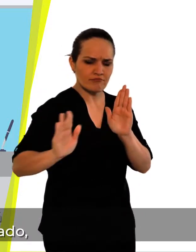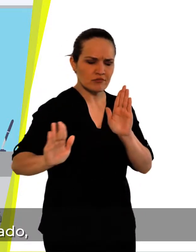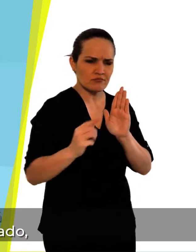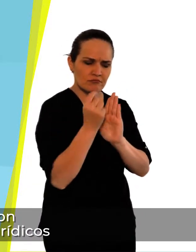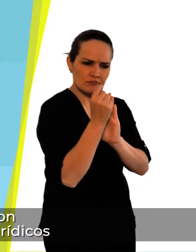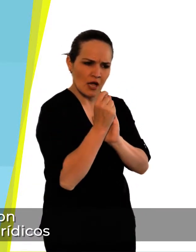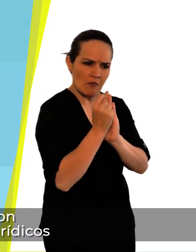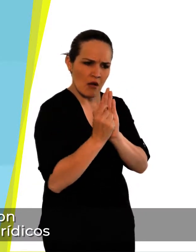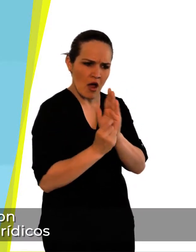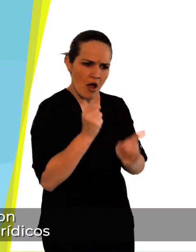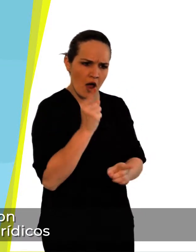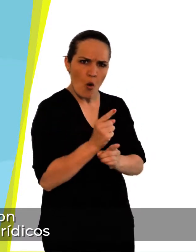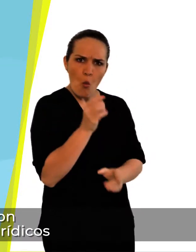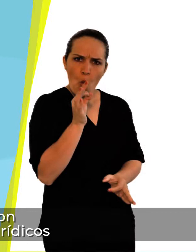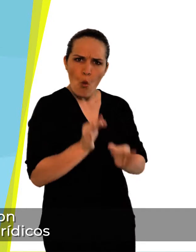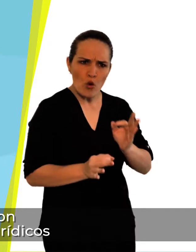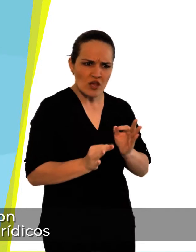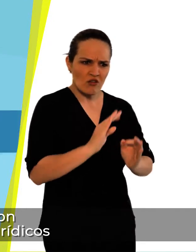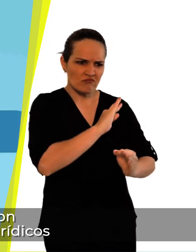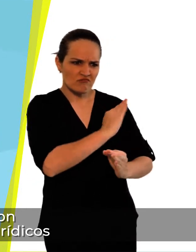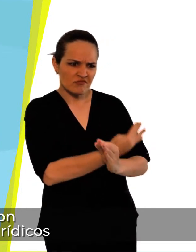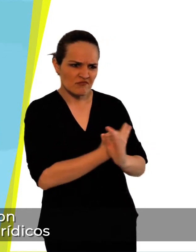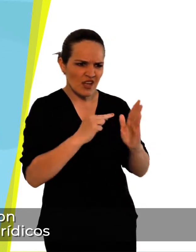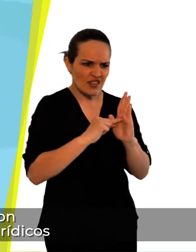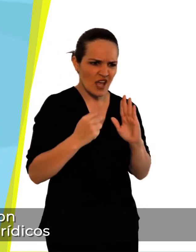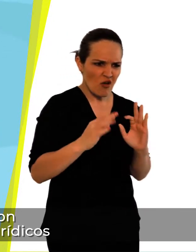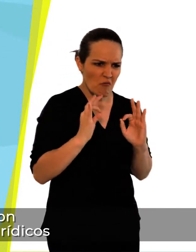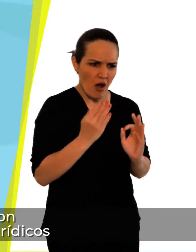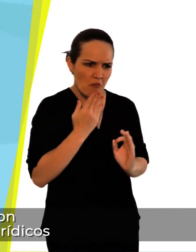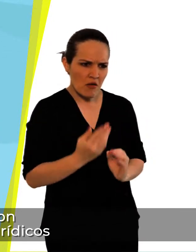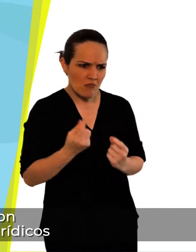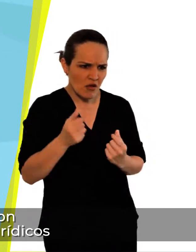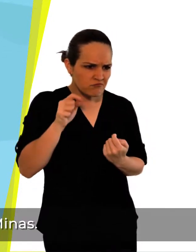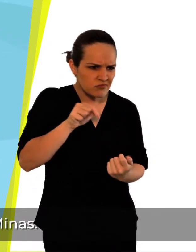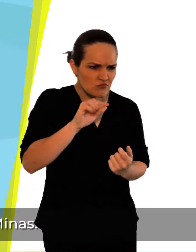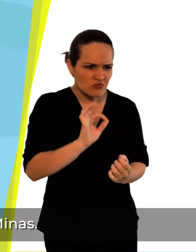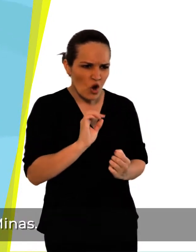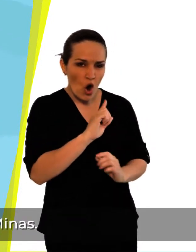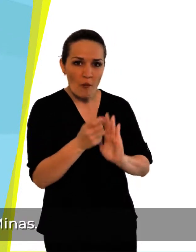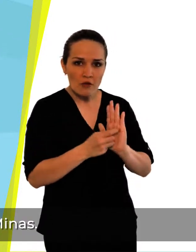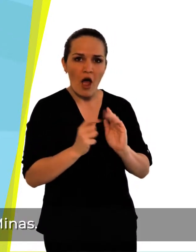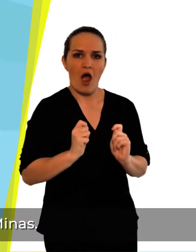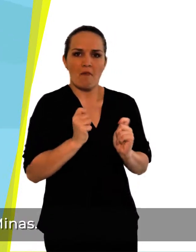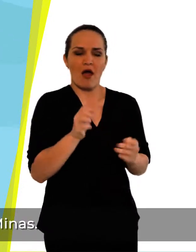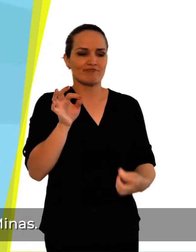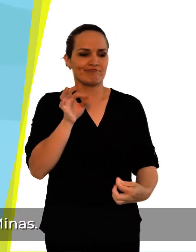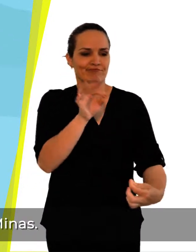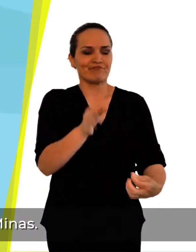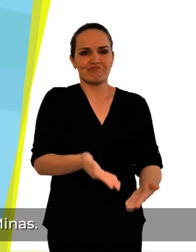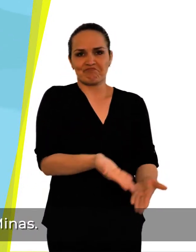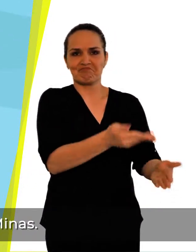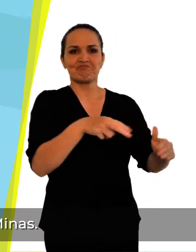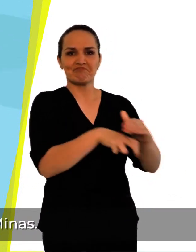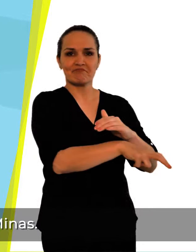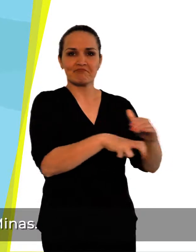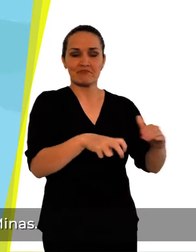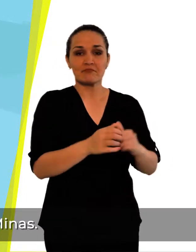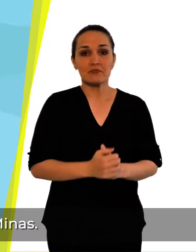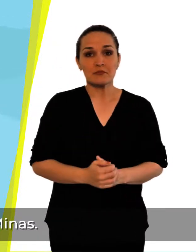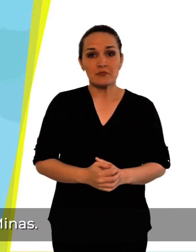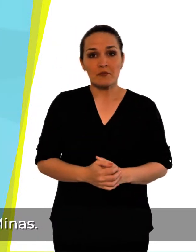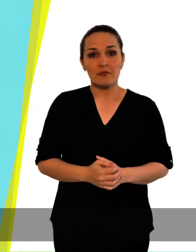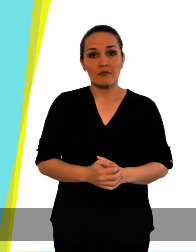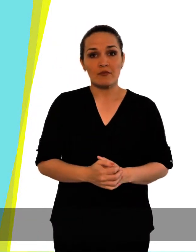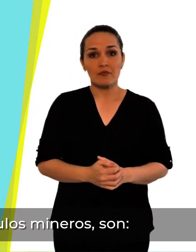otorgado, siempre y cuando cumpla con todos los requisitos técnicos y jurídicos establecidos en el Código de